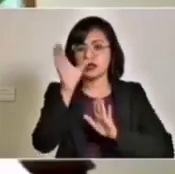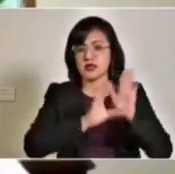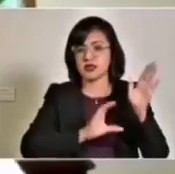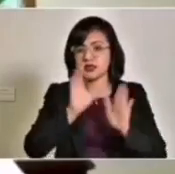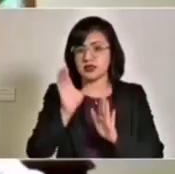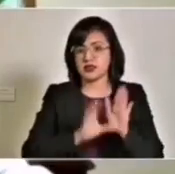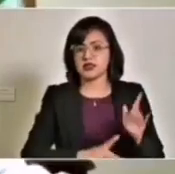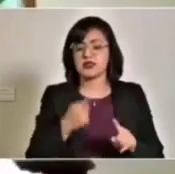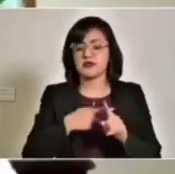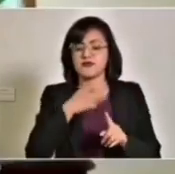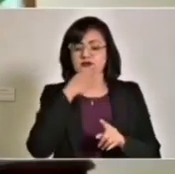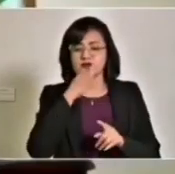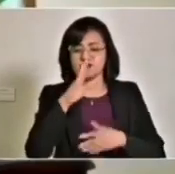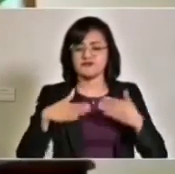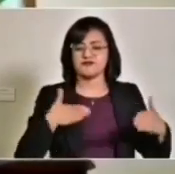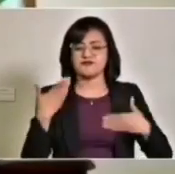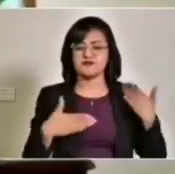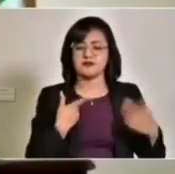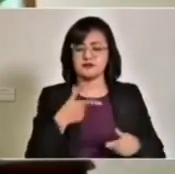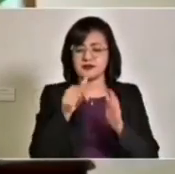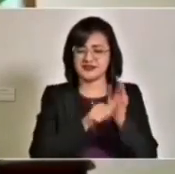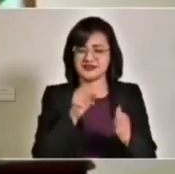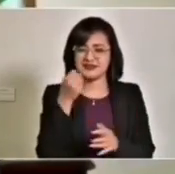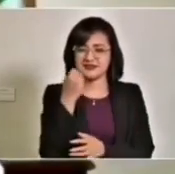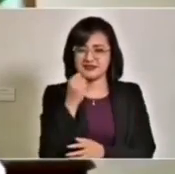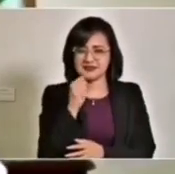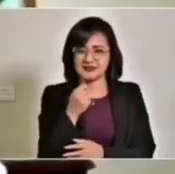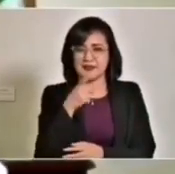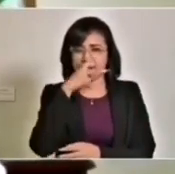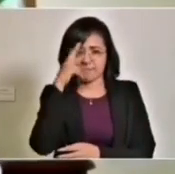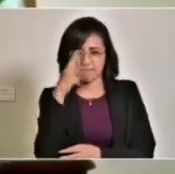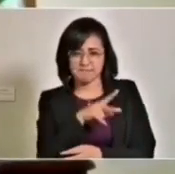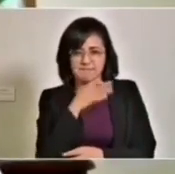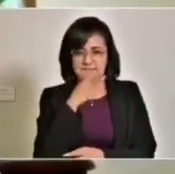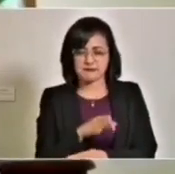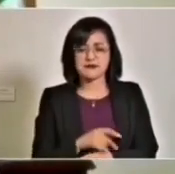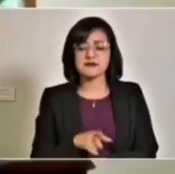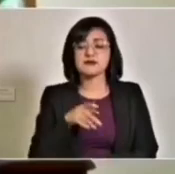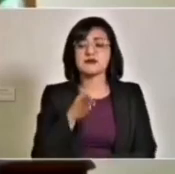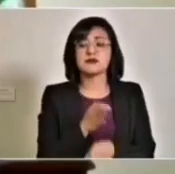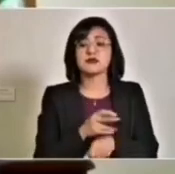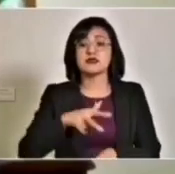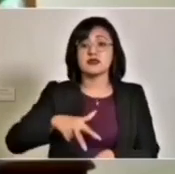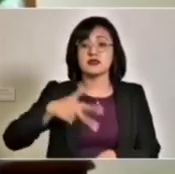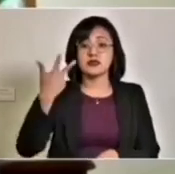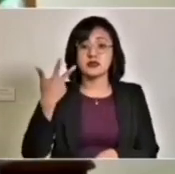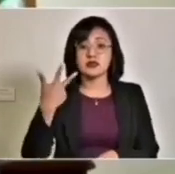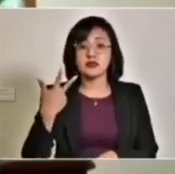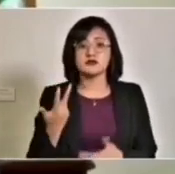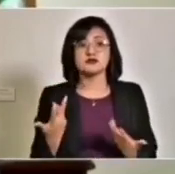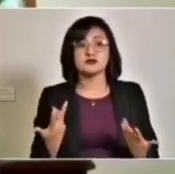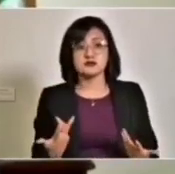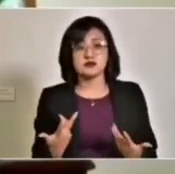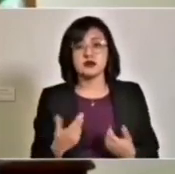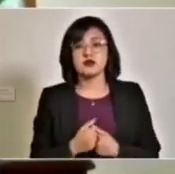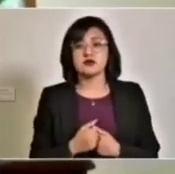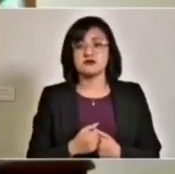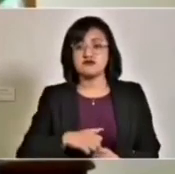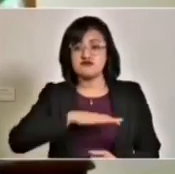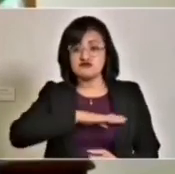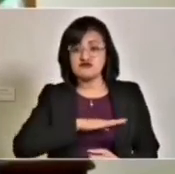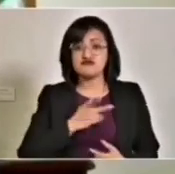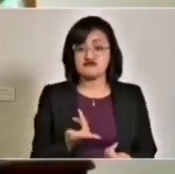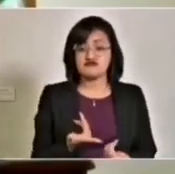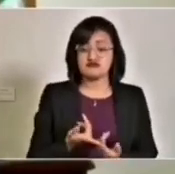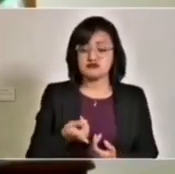El calendario de las fiestas patrias del mes de septiembre consta de trece ceremonias cívicas que se estarán